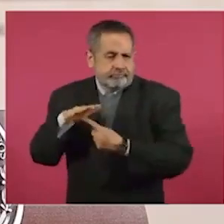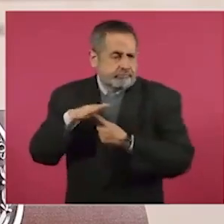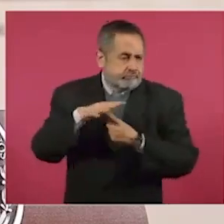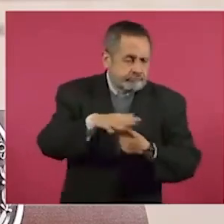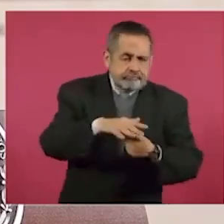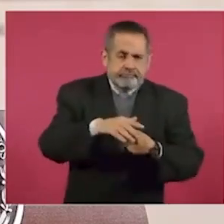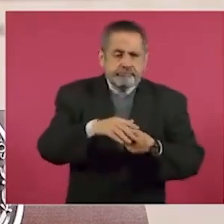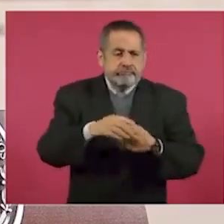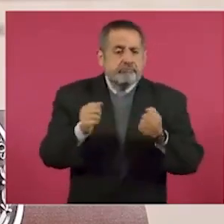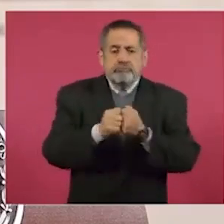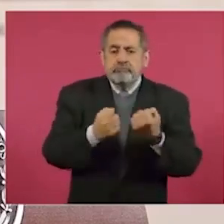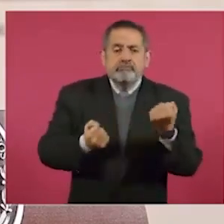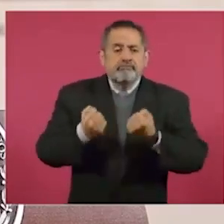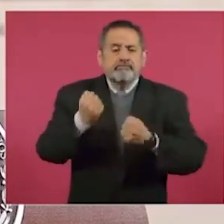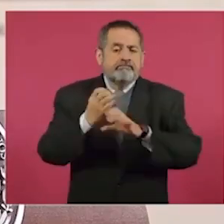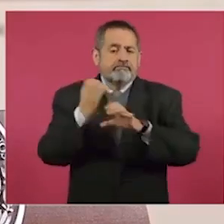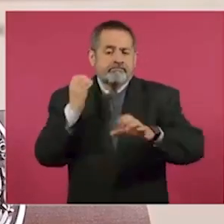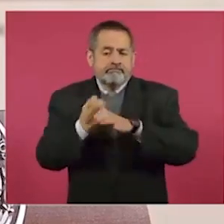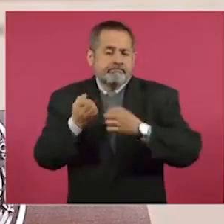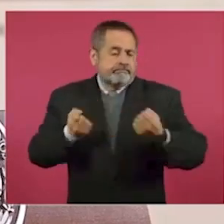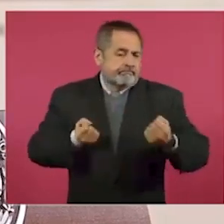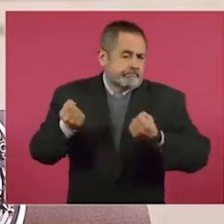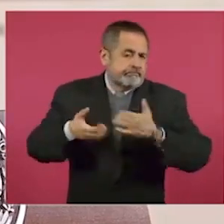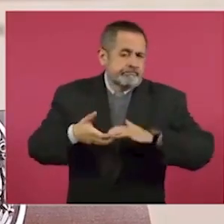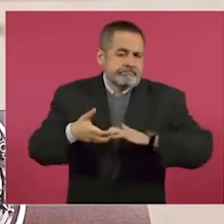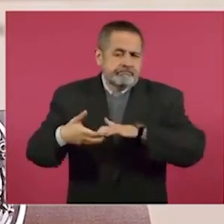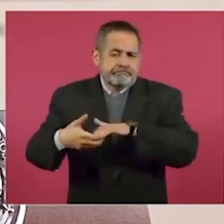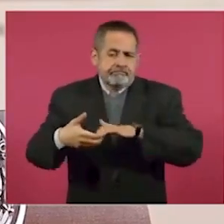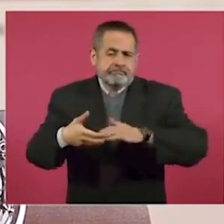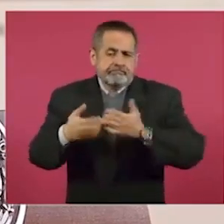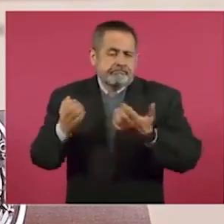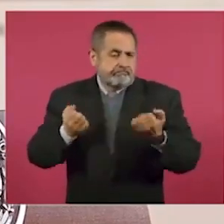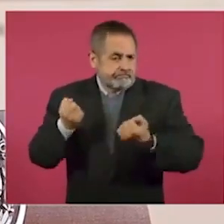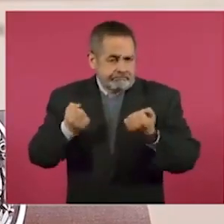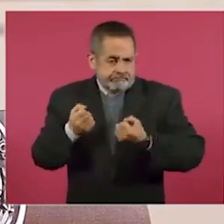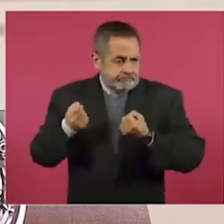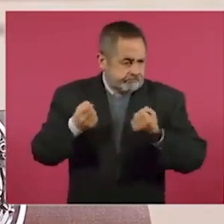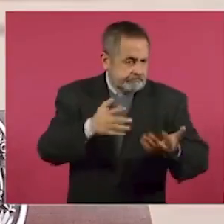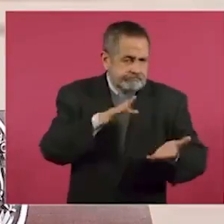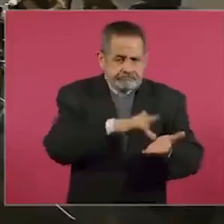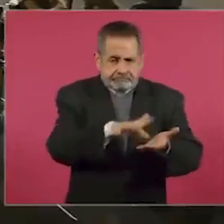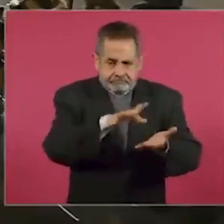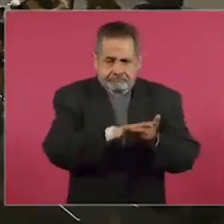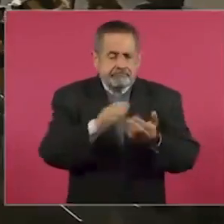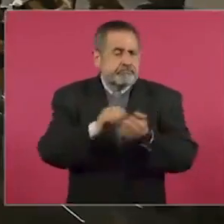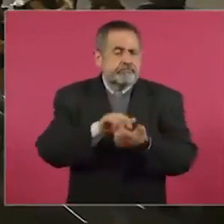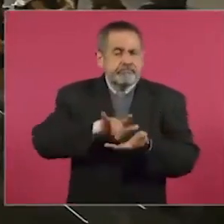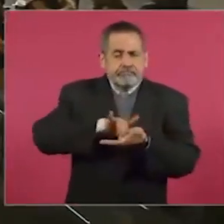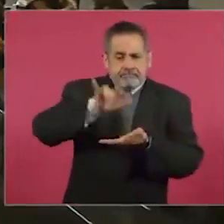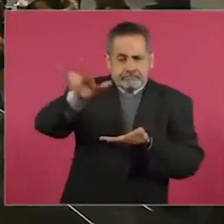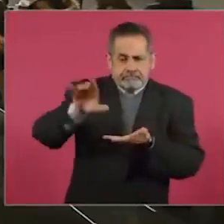transporte terrestre y también aéreo.